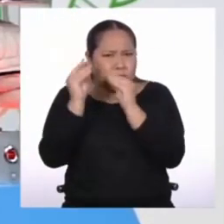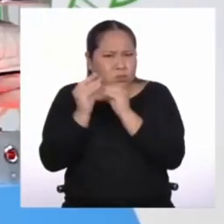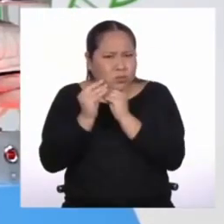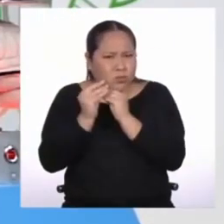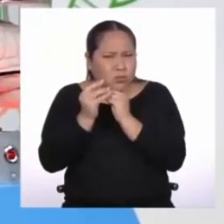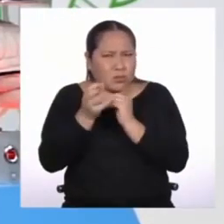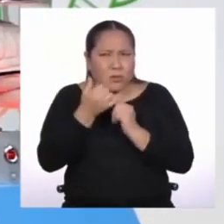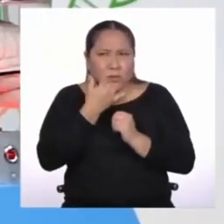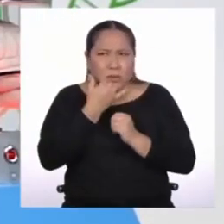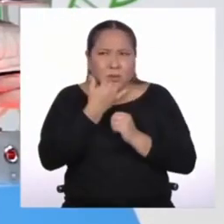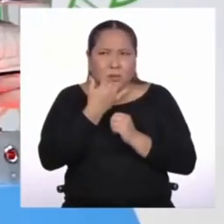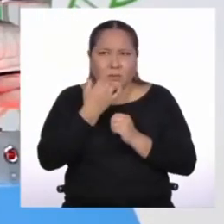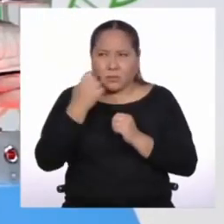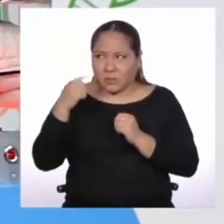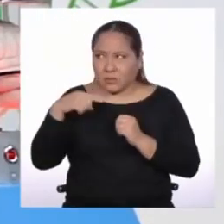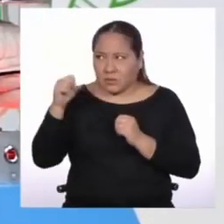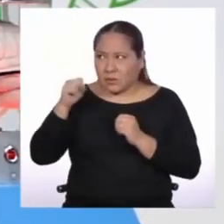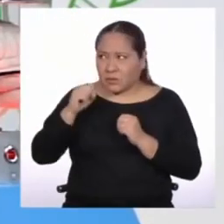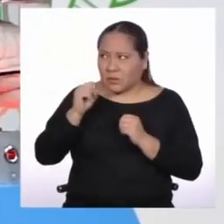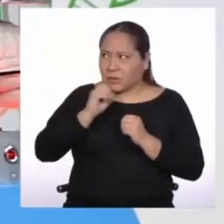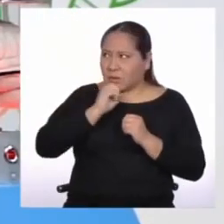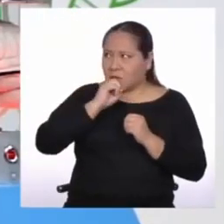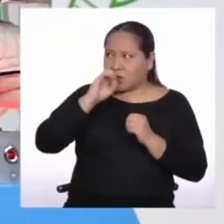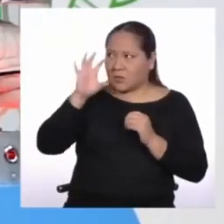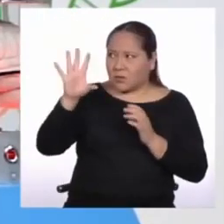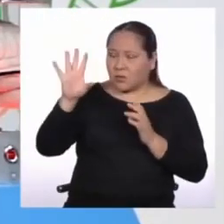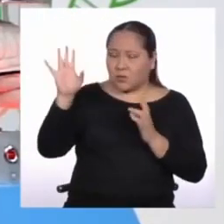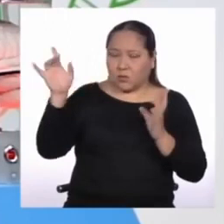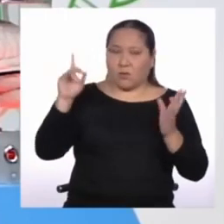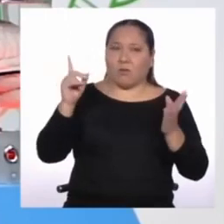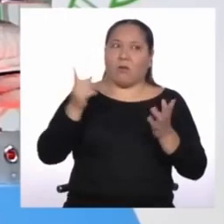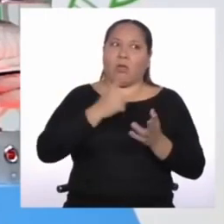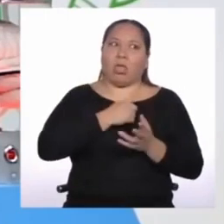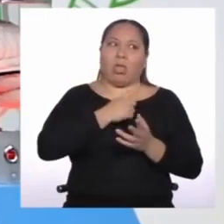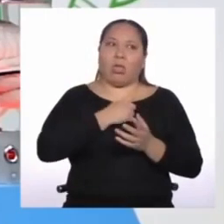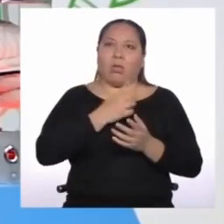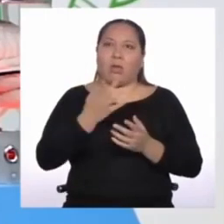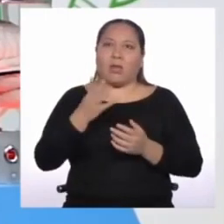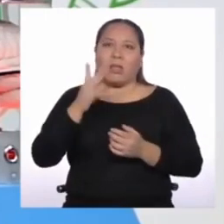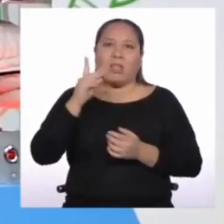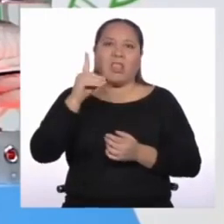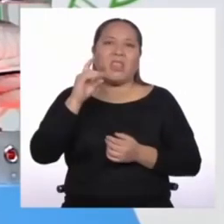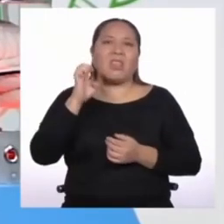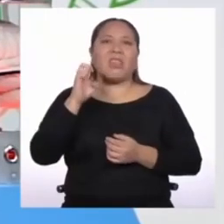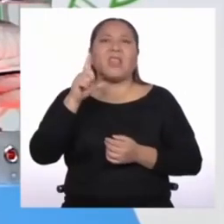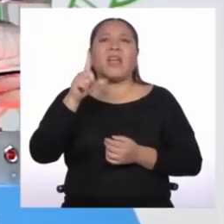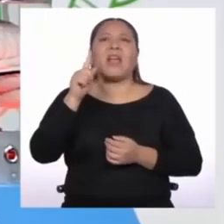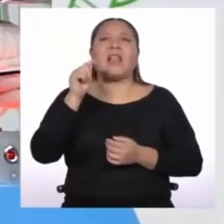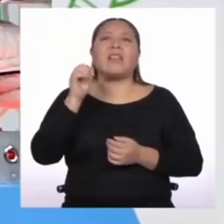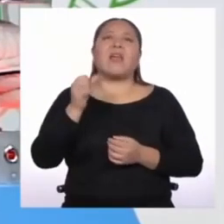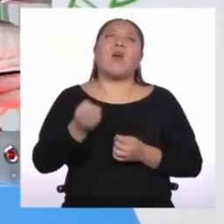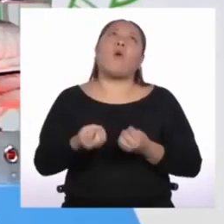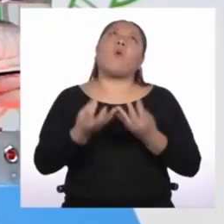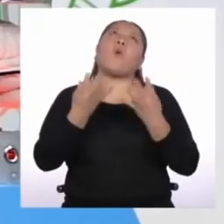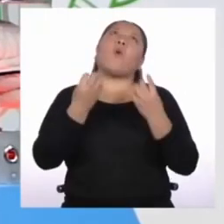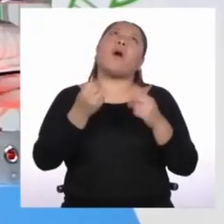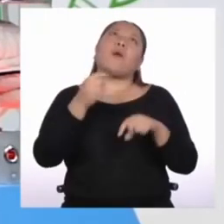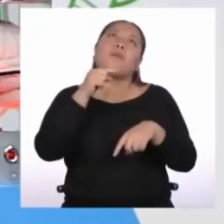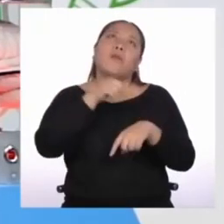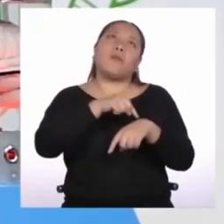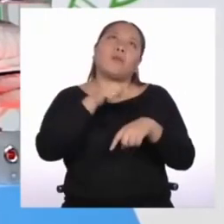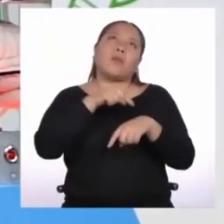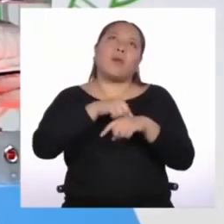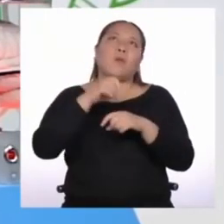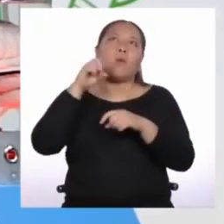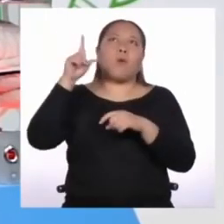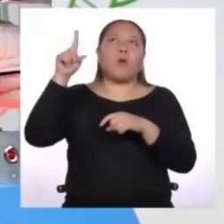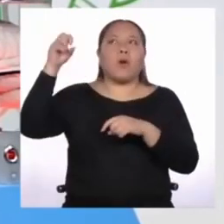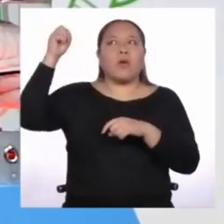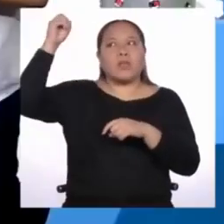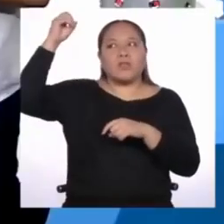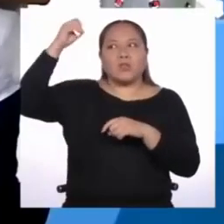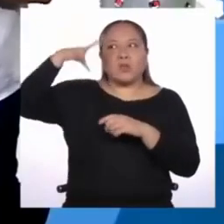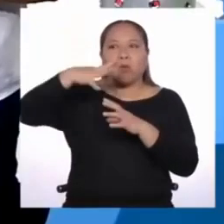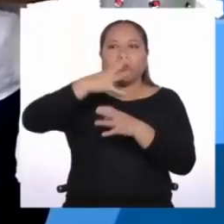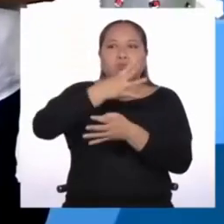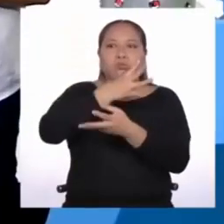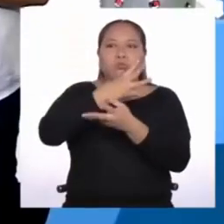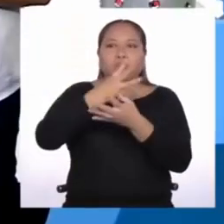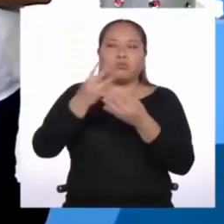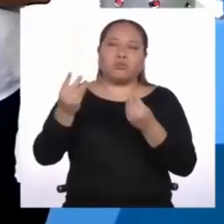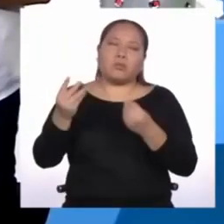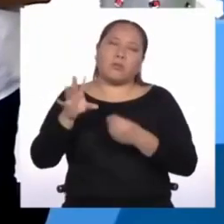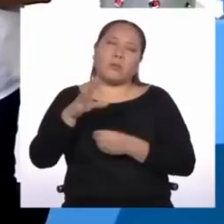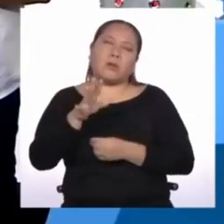como siempre te decimos, no seas tan exagerado. Delta, ¿en cuánto tiempo va a dejar de existir el Sol?